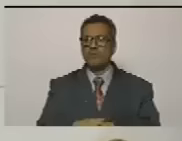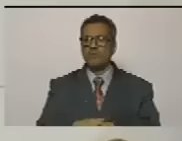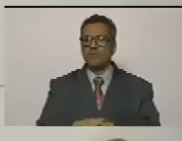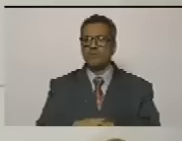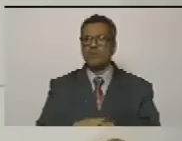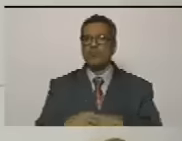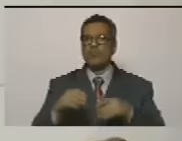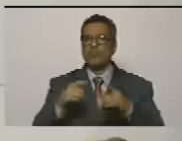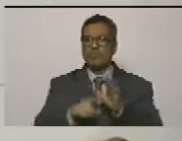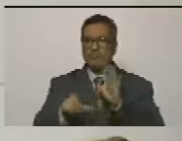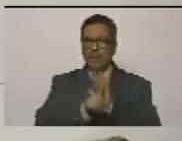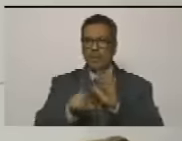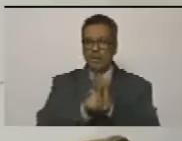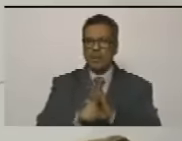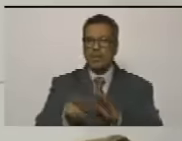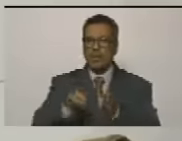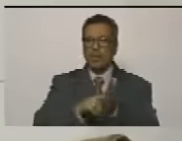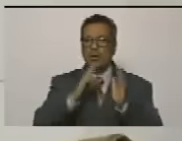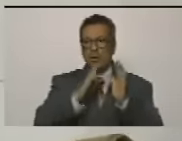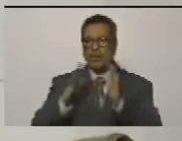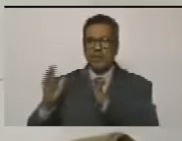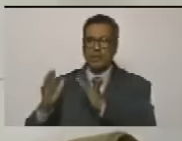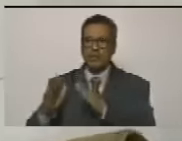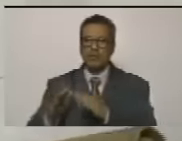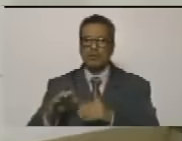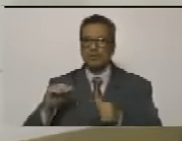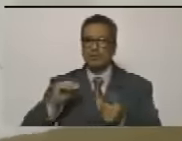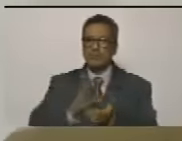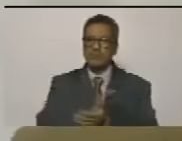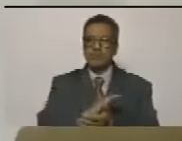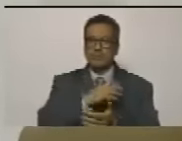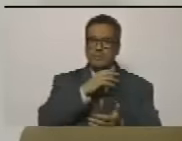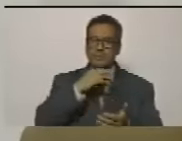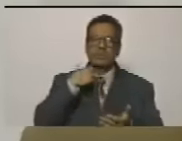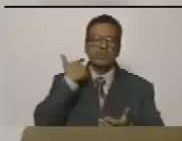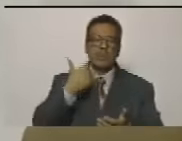restauración de la ley y el orden eso es exterminio muerte sangre